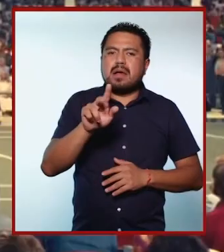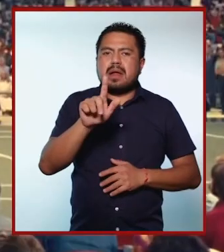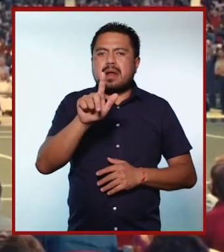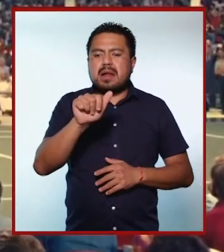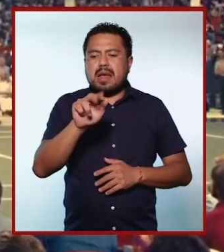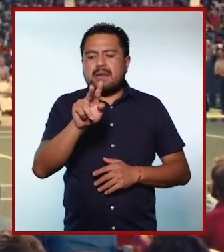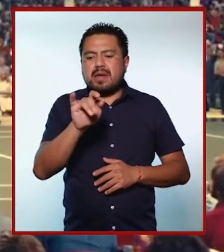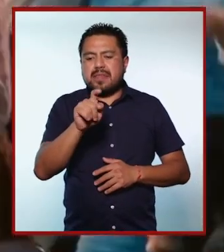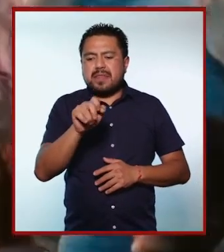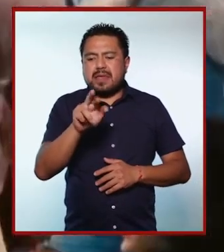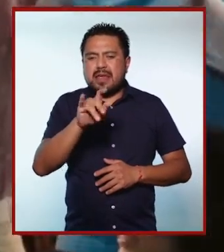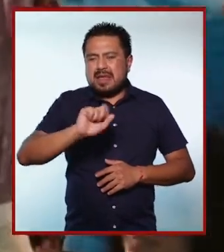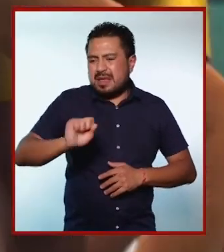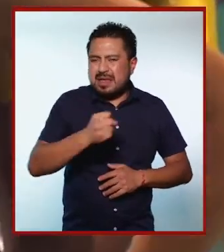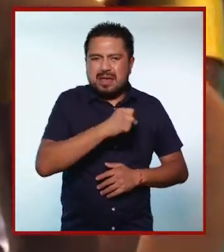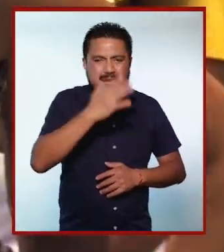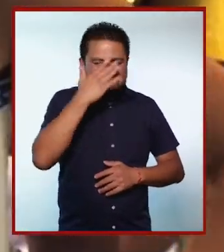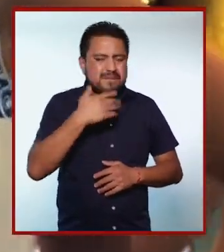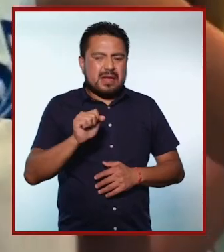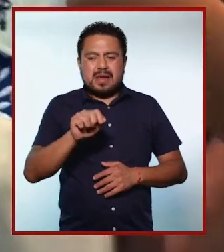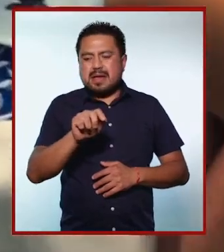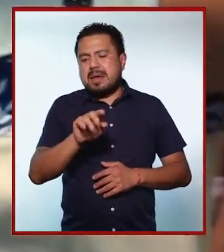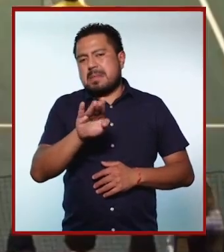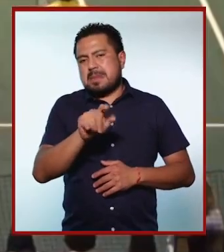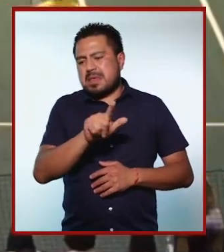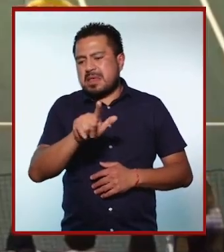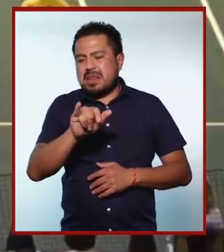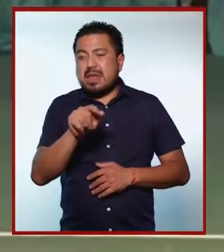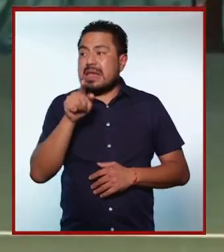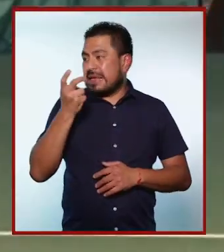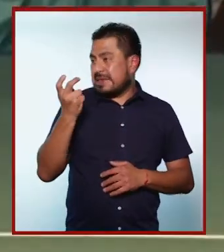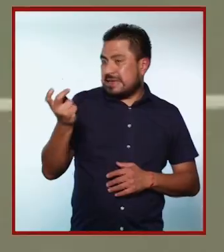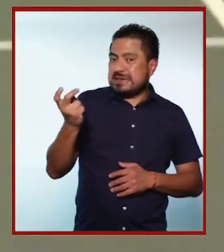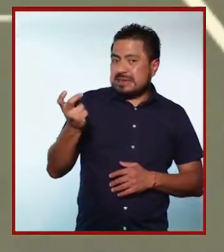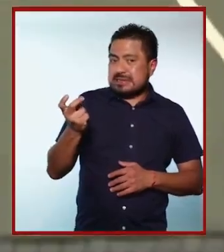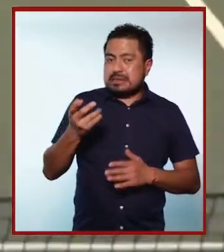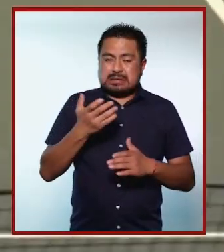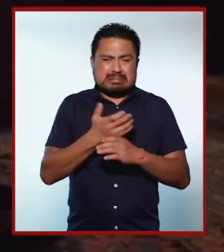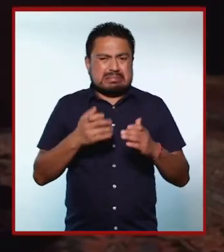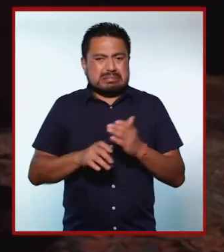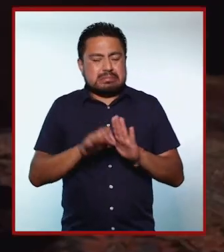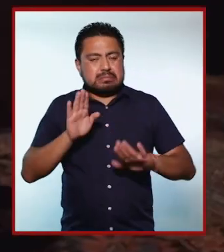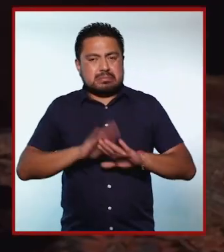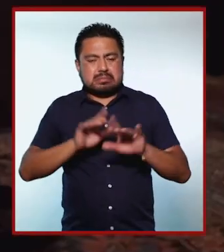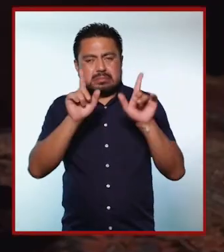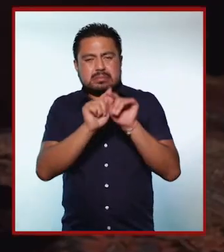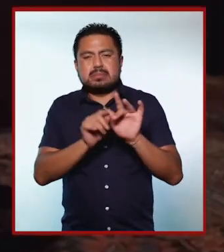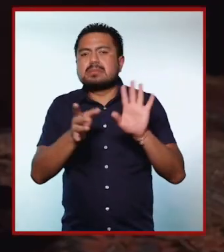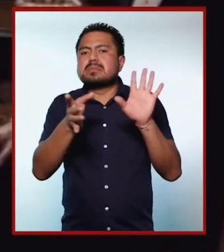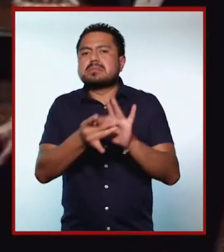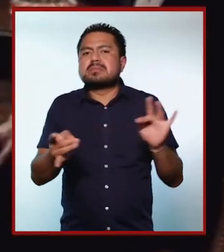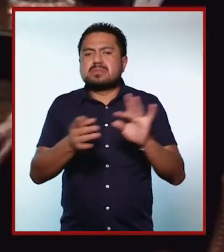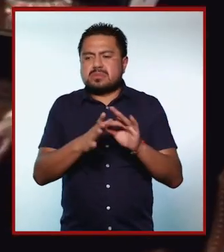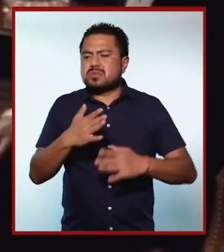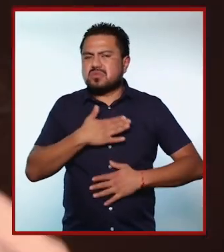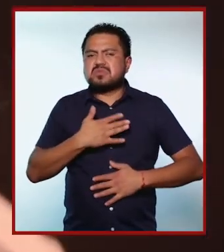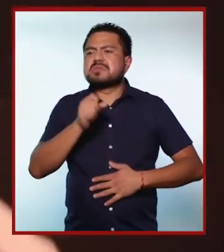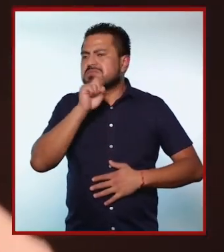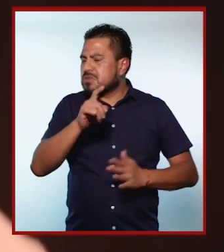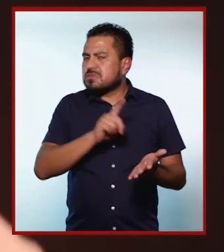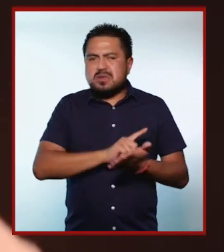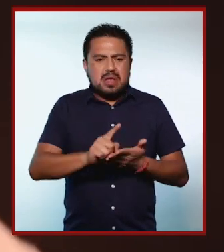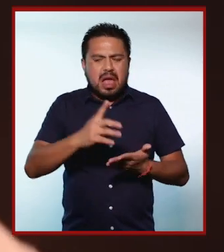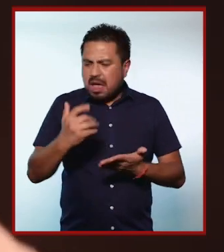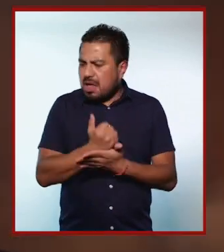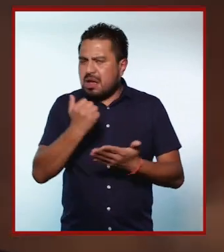por ejemplo, que se llama La batalla de los sexos de una tenista muy famosa, Billie Jean, que ella justo, y es una situación muy concreta que dice, yo